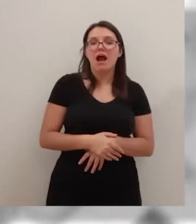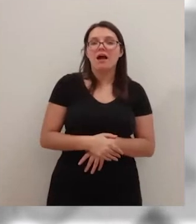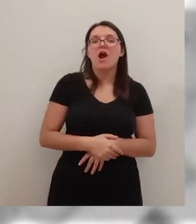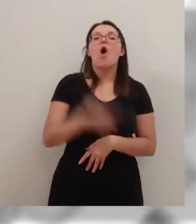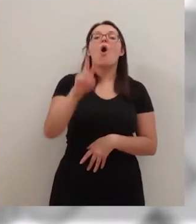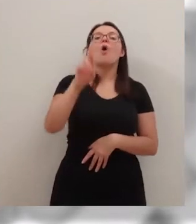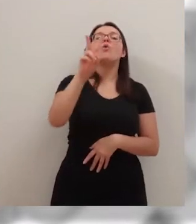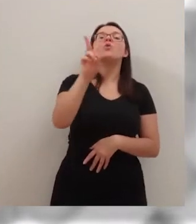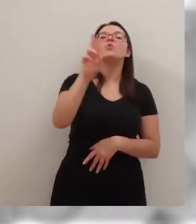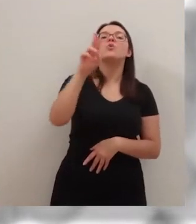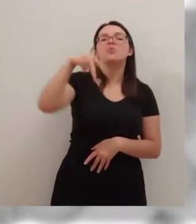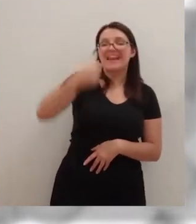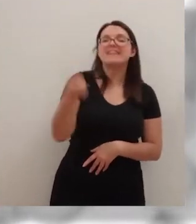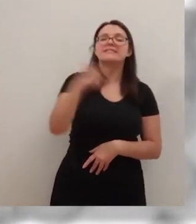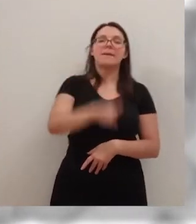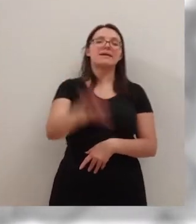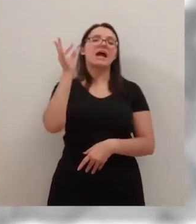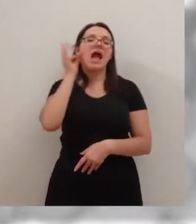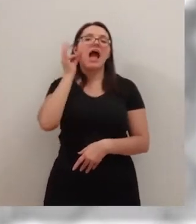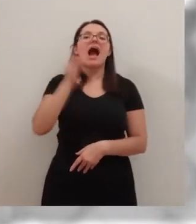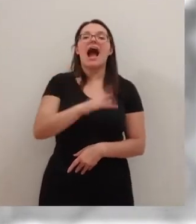que es el señor consejero, el señor Uruñuela.